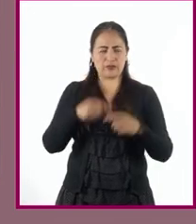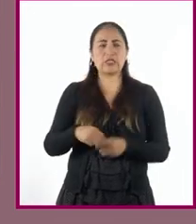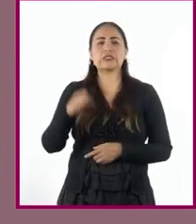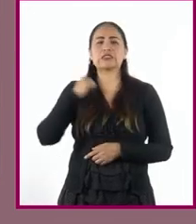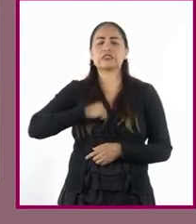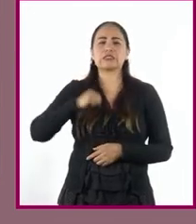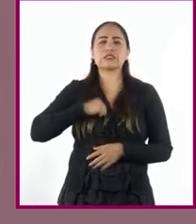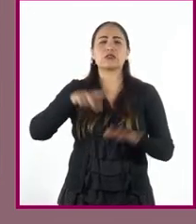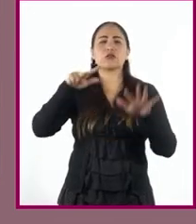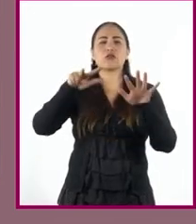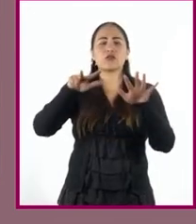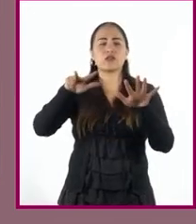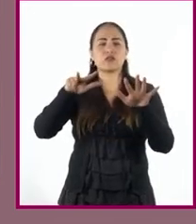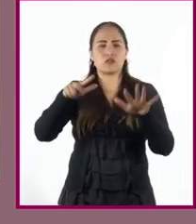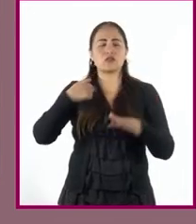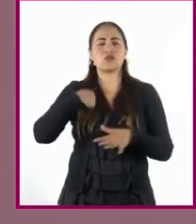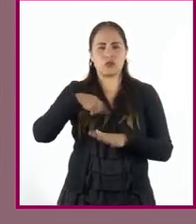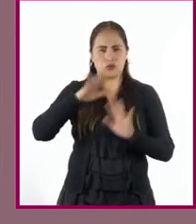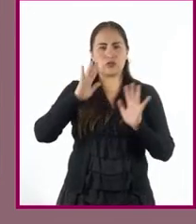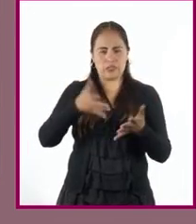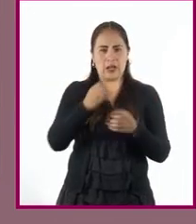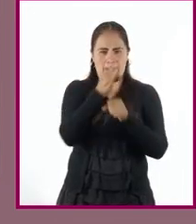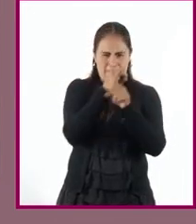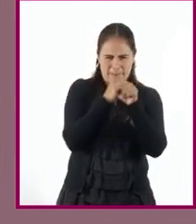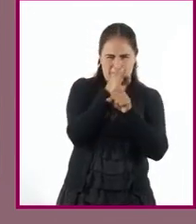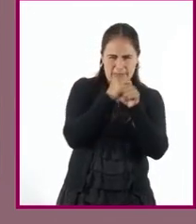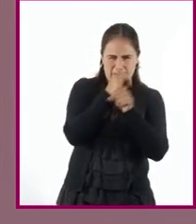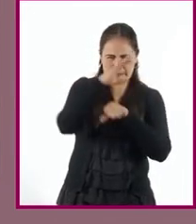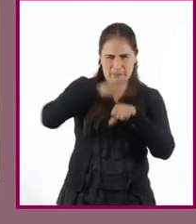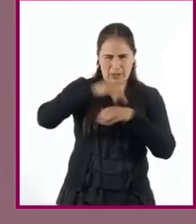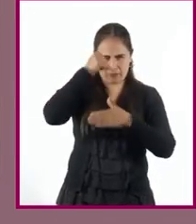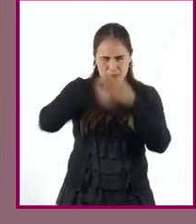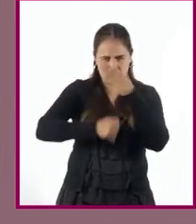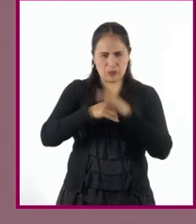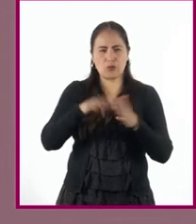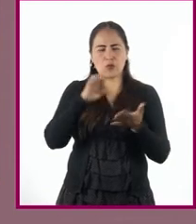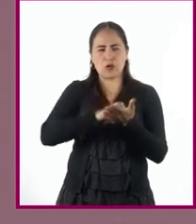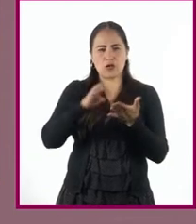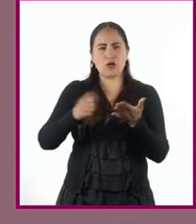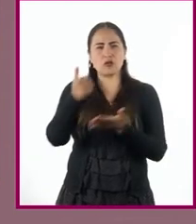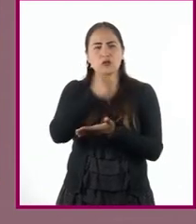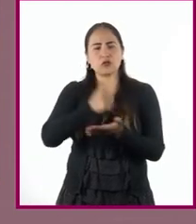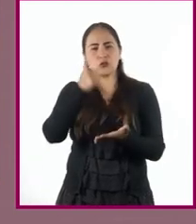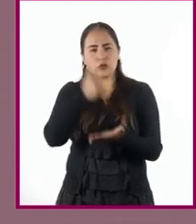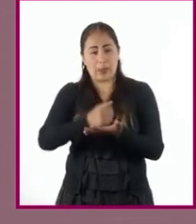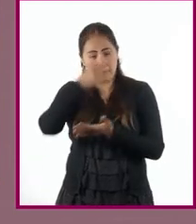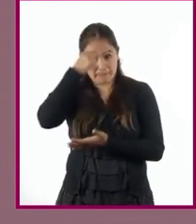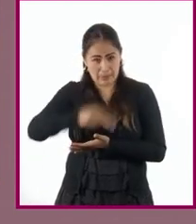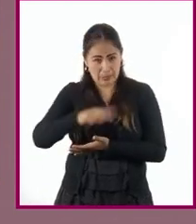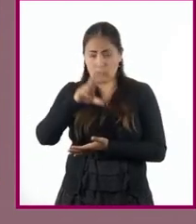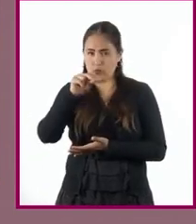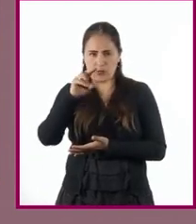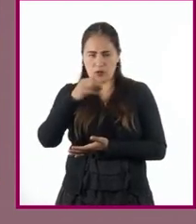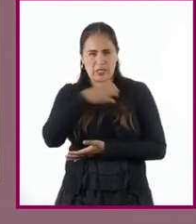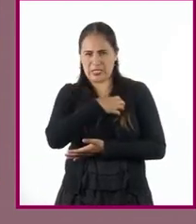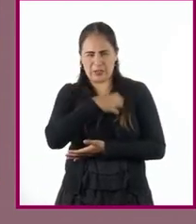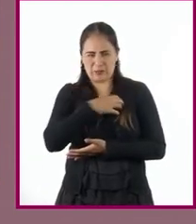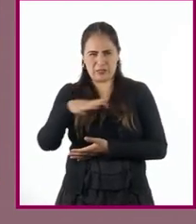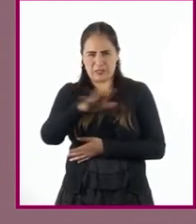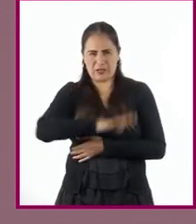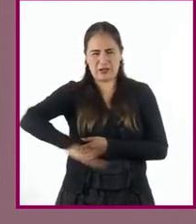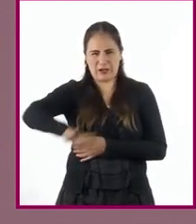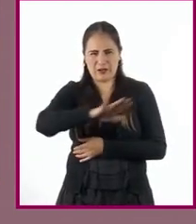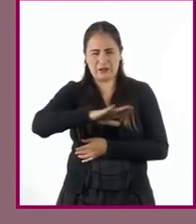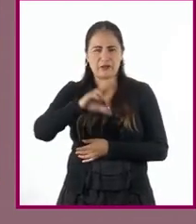siglo XVIII, que es cuando puedo saber esto, nos encontramos que en ciudades, no solo en la Ciudad de México, capital del virreinato